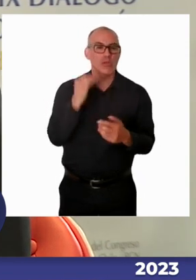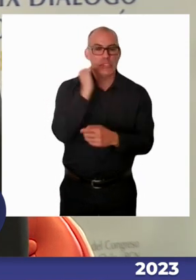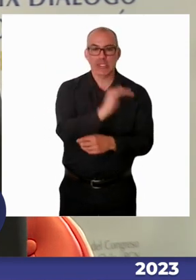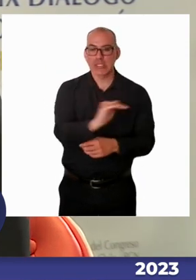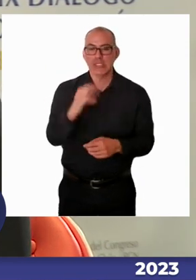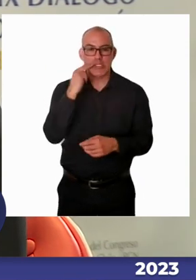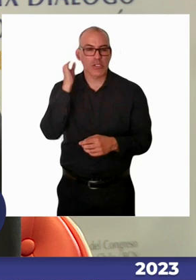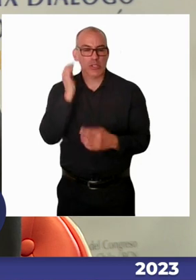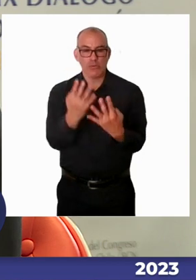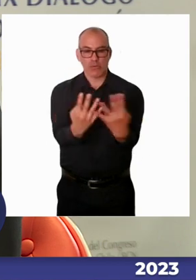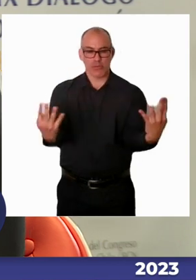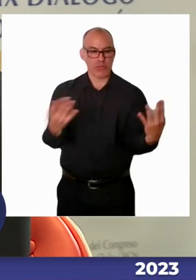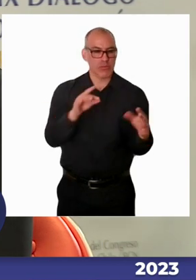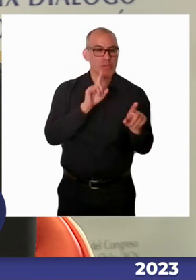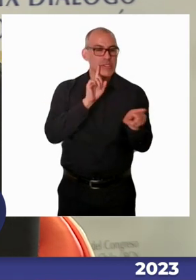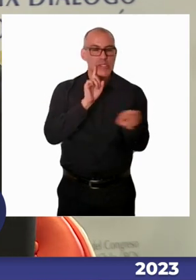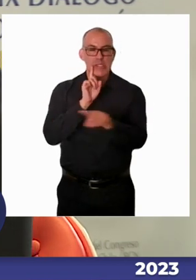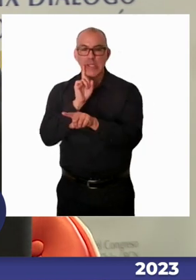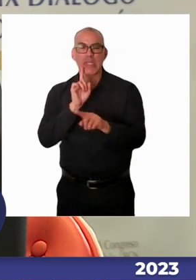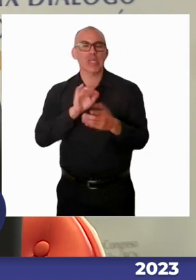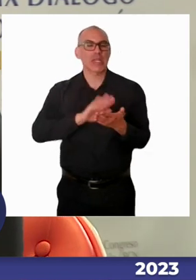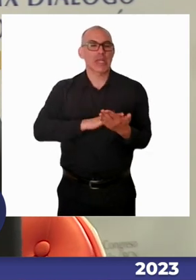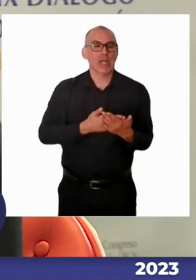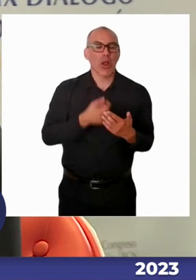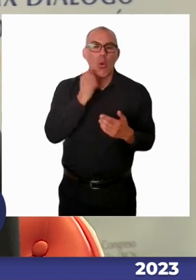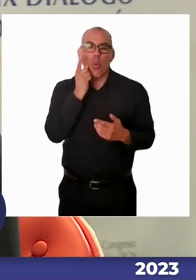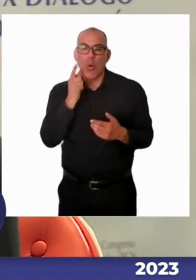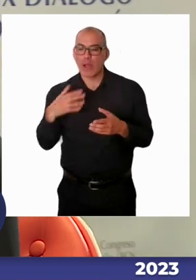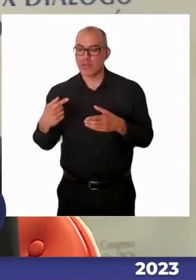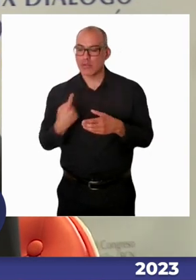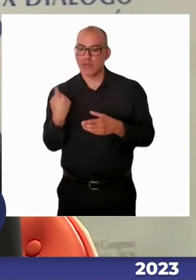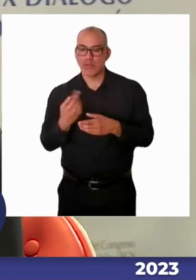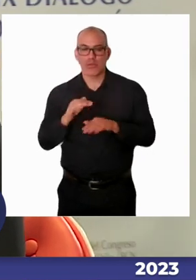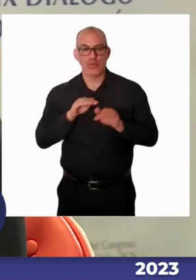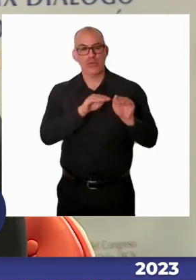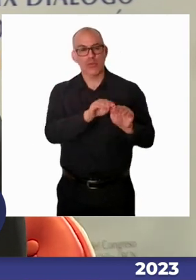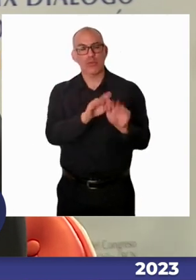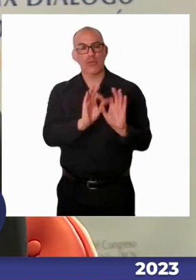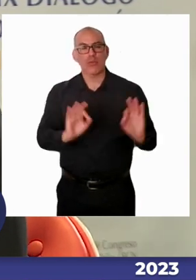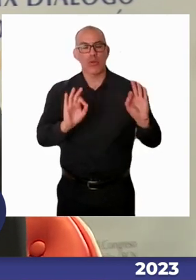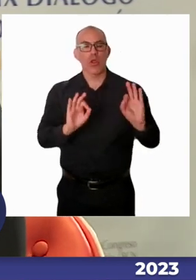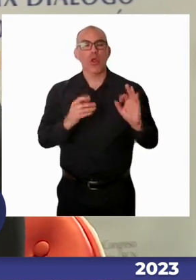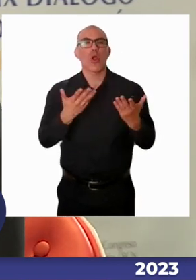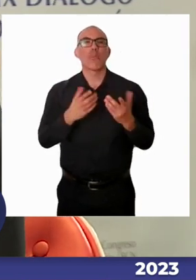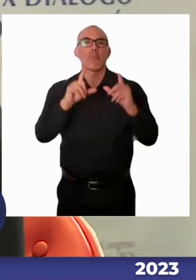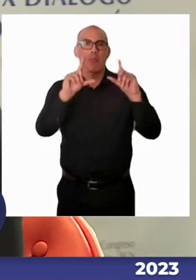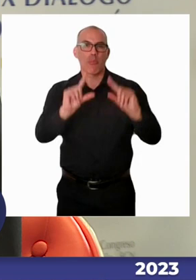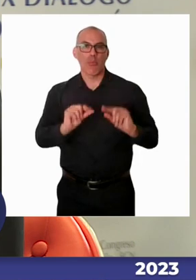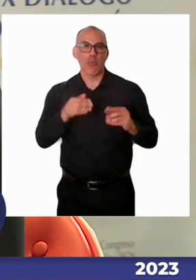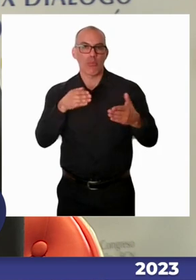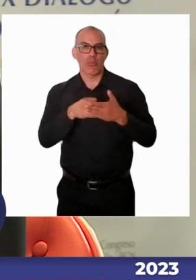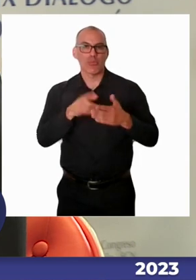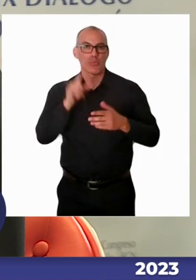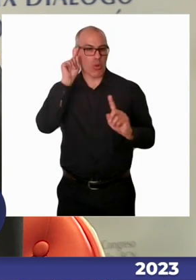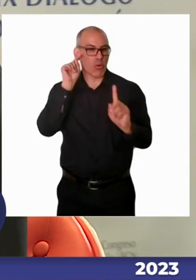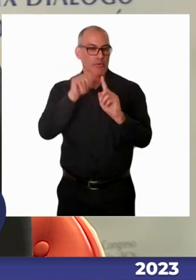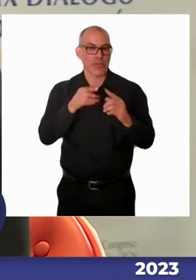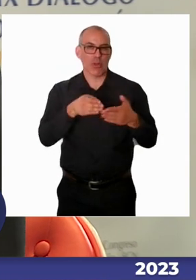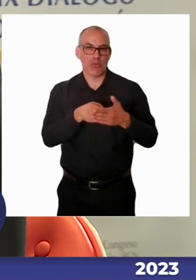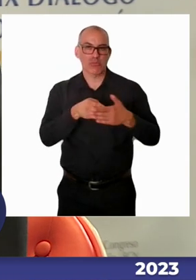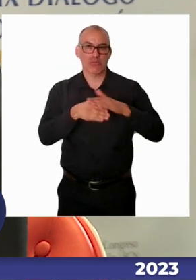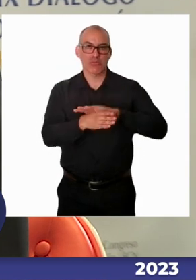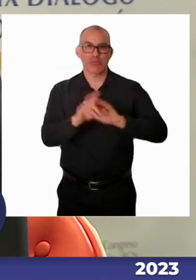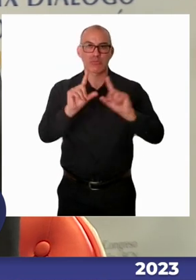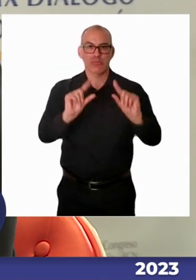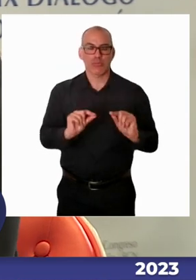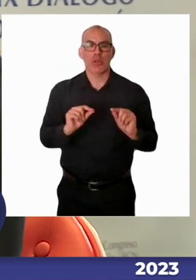educativa permanente o transitoria, que son las definiciones que establece el decreto, y en función de ese financiamiento, el decreto también